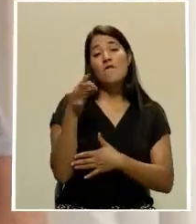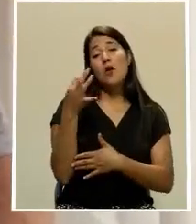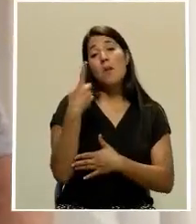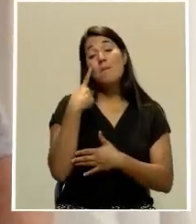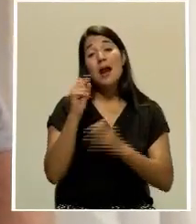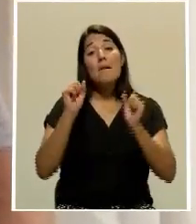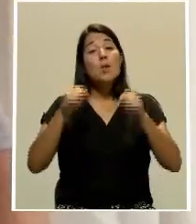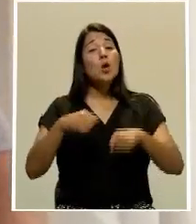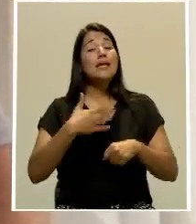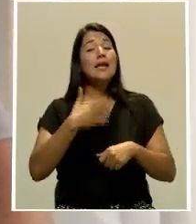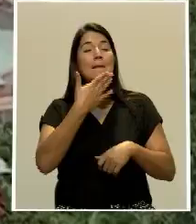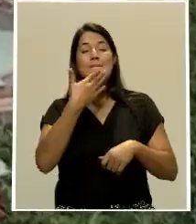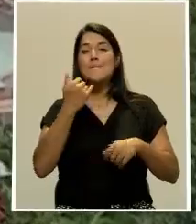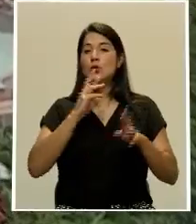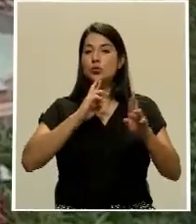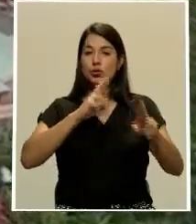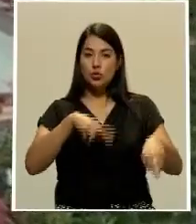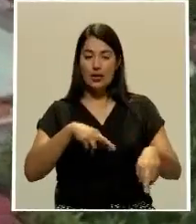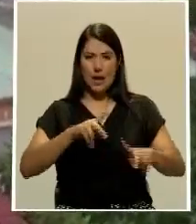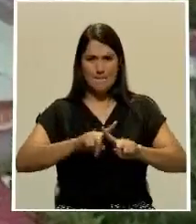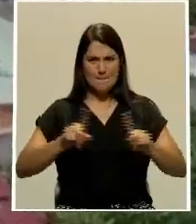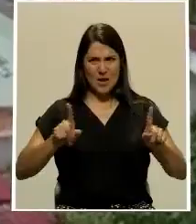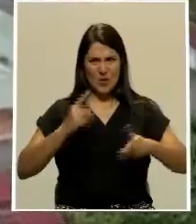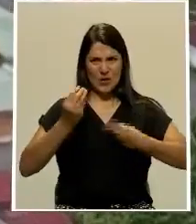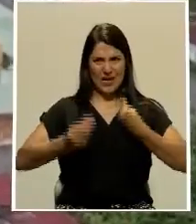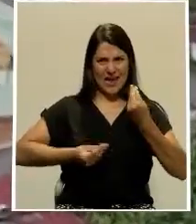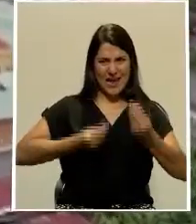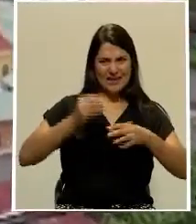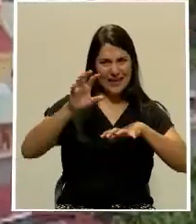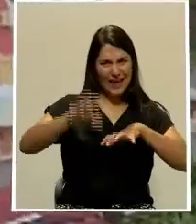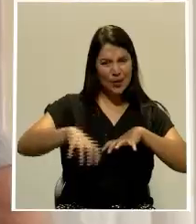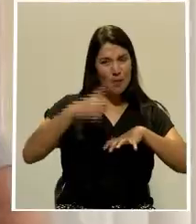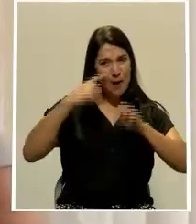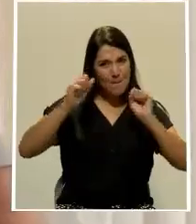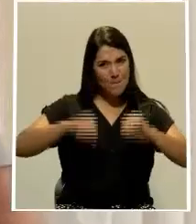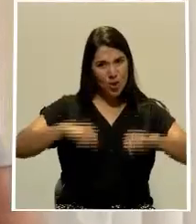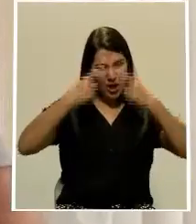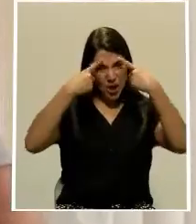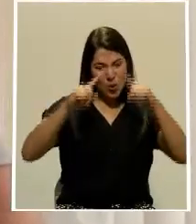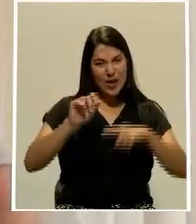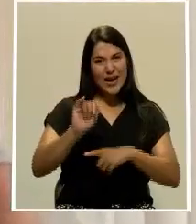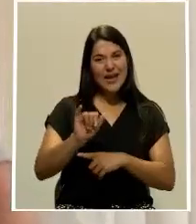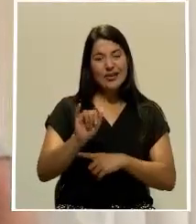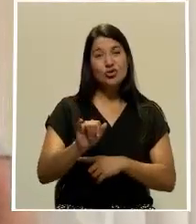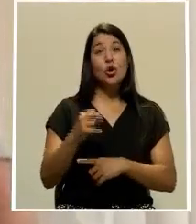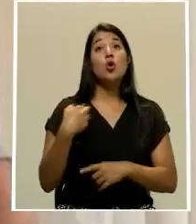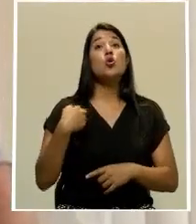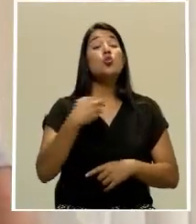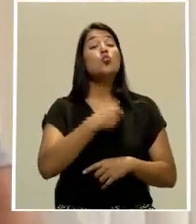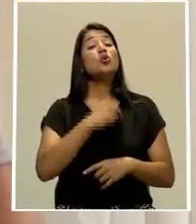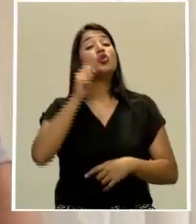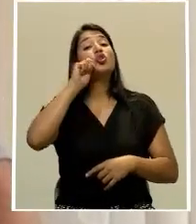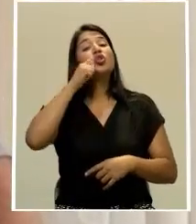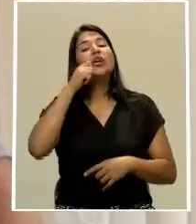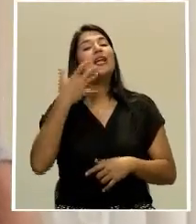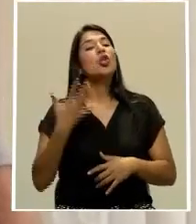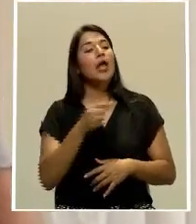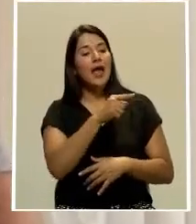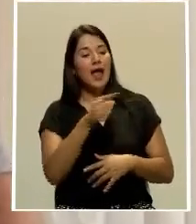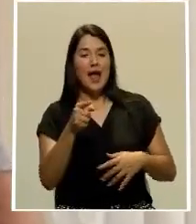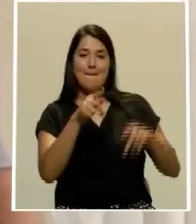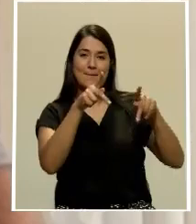tener los mejores resultados. ¿Pero cómo ha hecho este cantón para lograr esto? Esto a la clave ha sido la población,